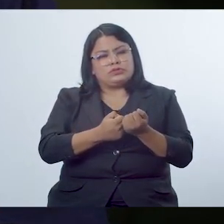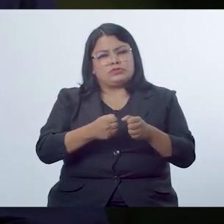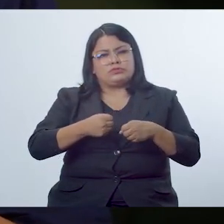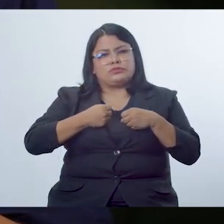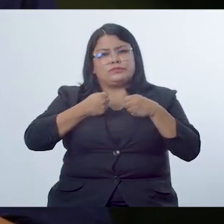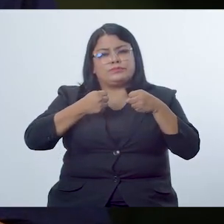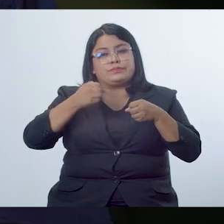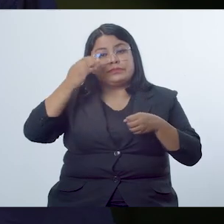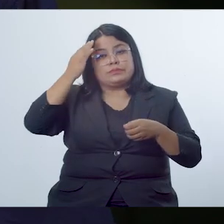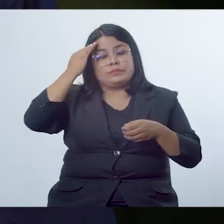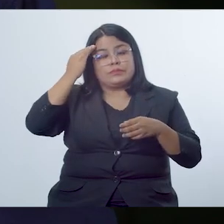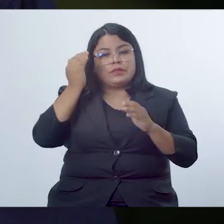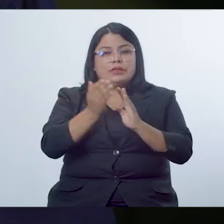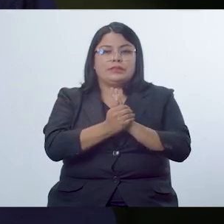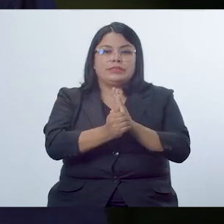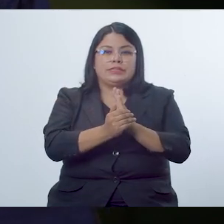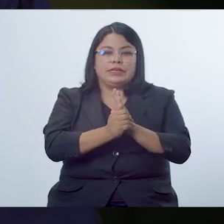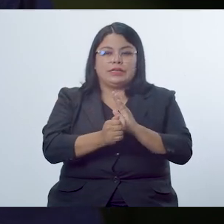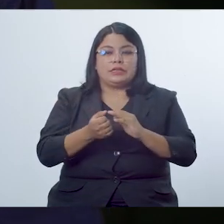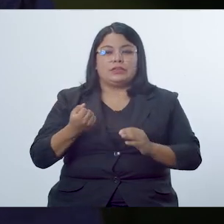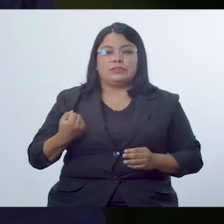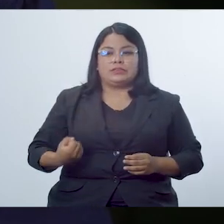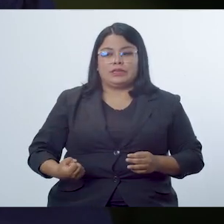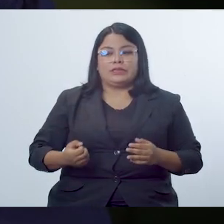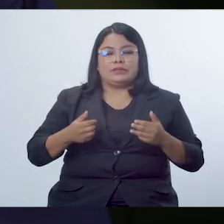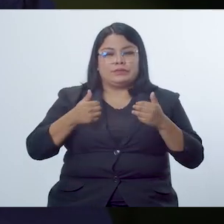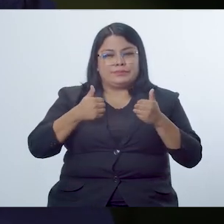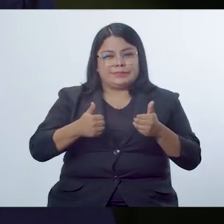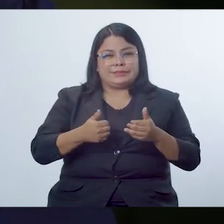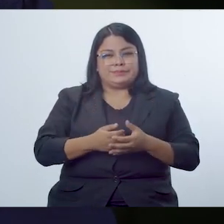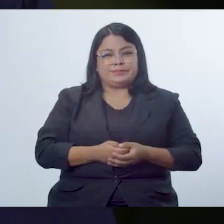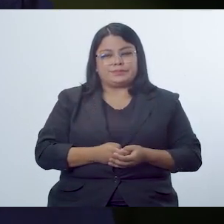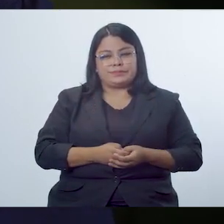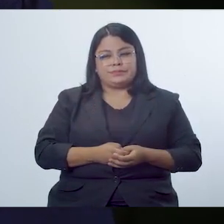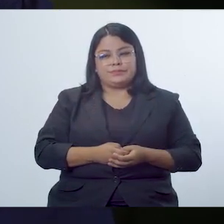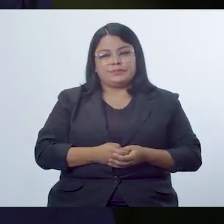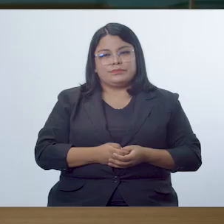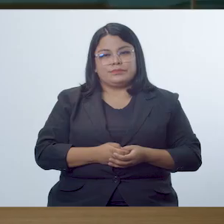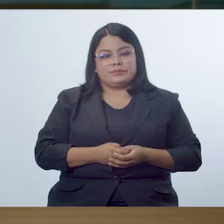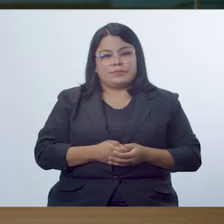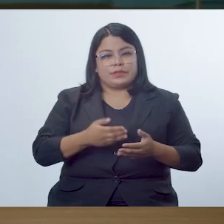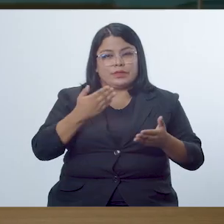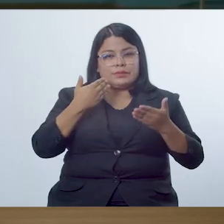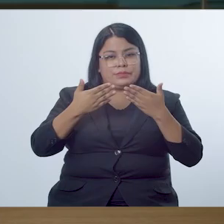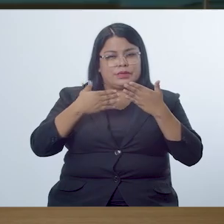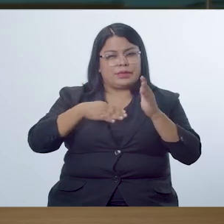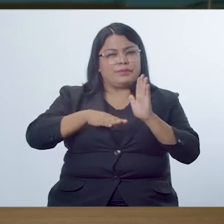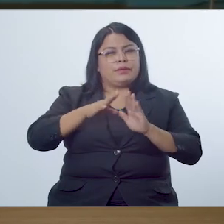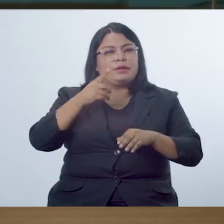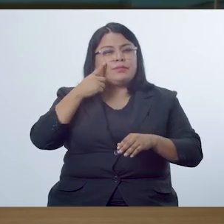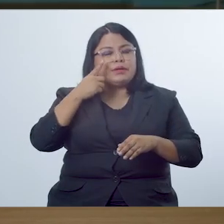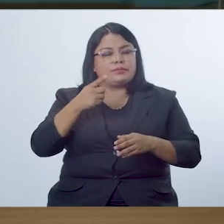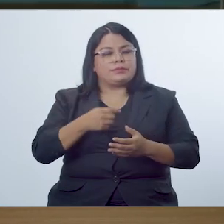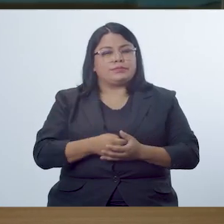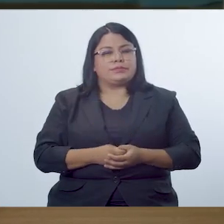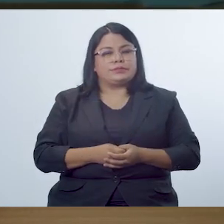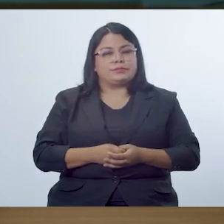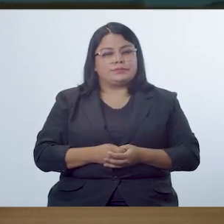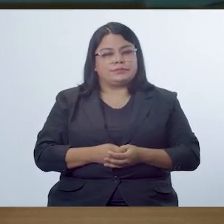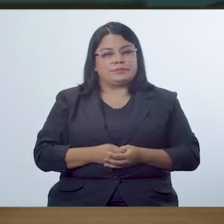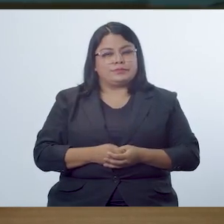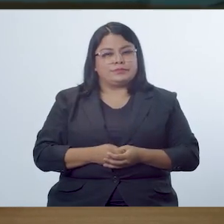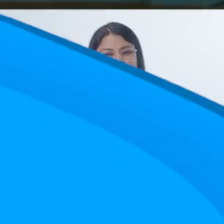fortalecer los saberes y las habilidades del estudiantado muy bien para ampliar sobre este tema veamos lo